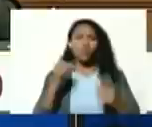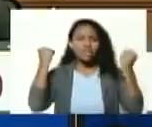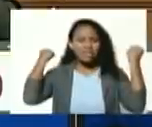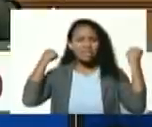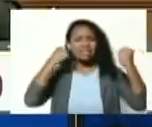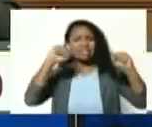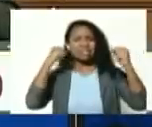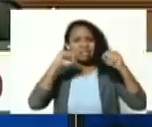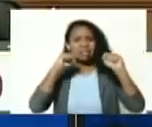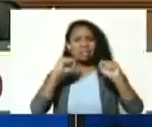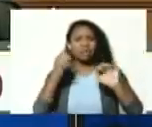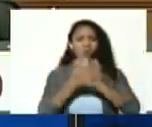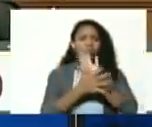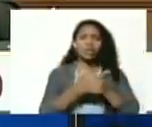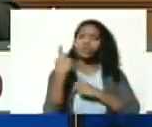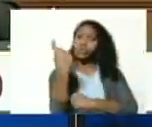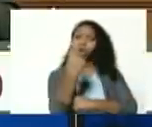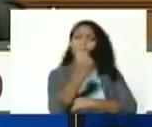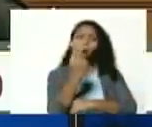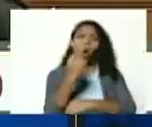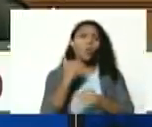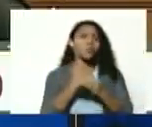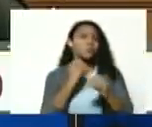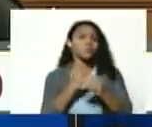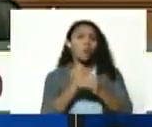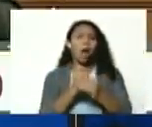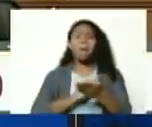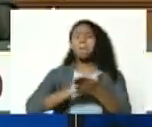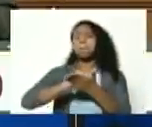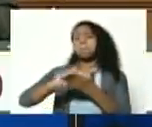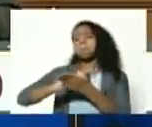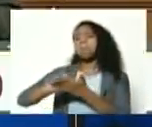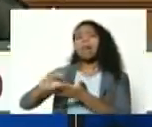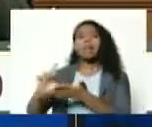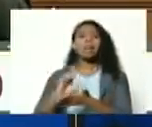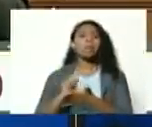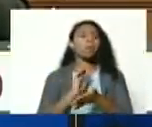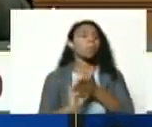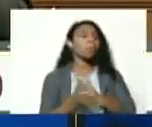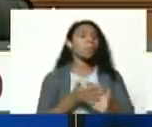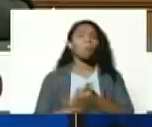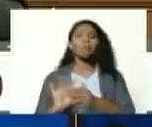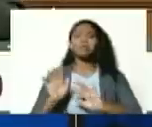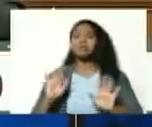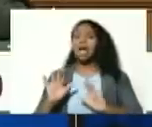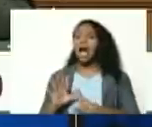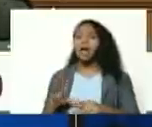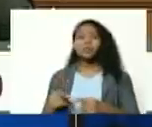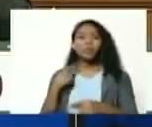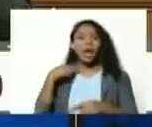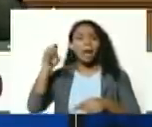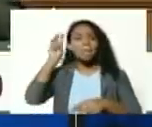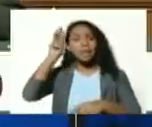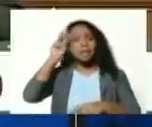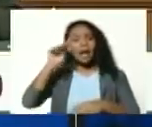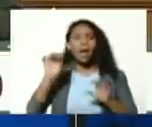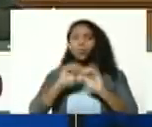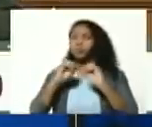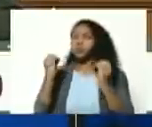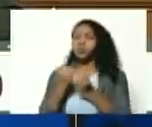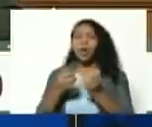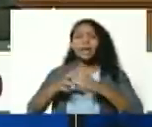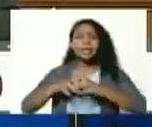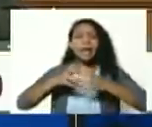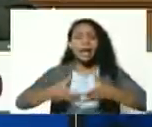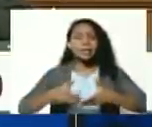solo para escribir algunos libros y dar algunas materias en las aulas de clase